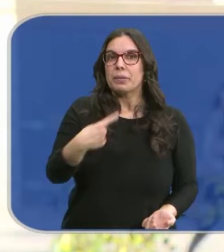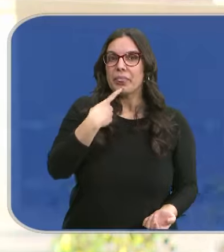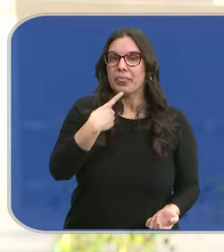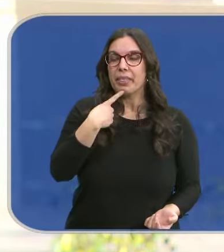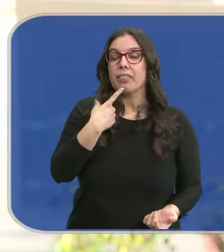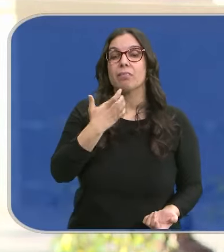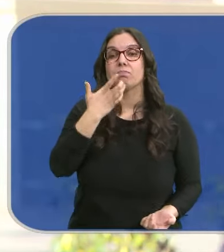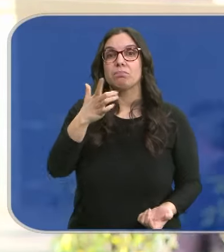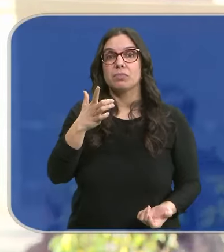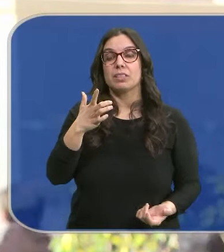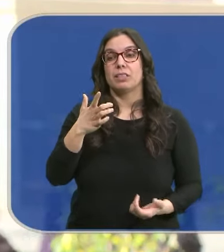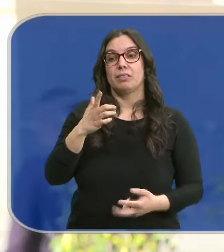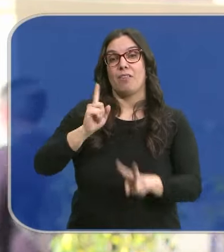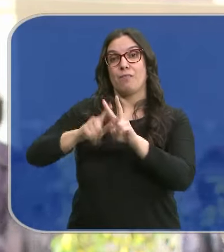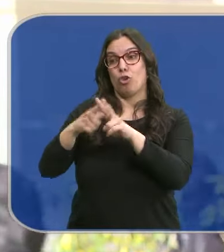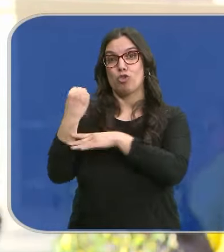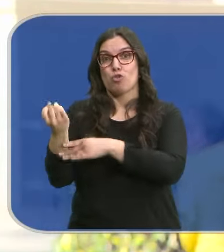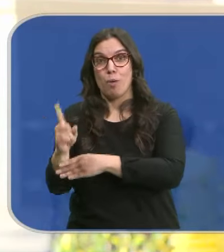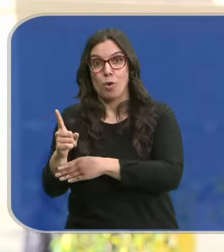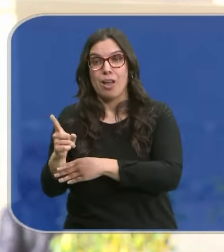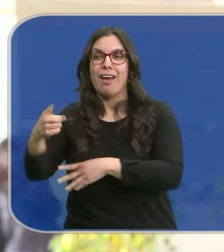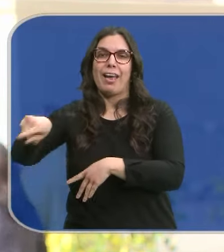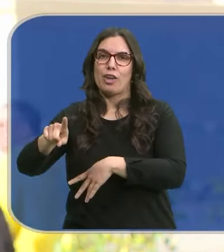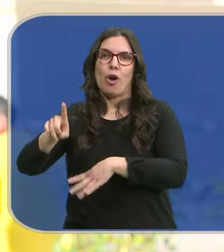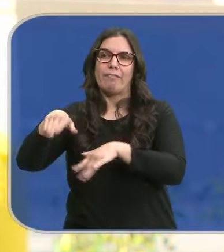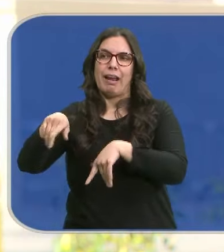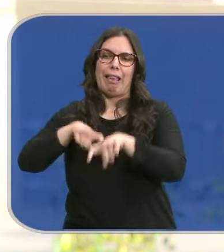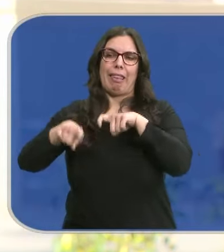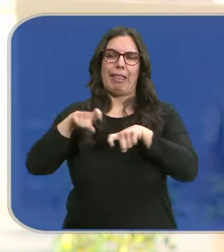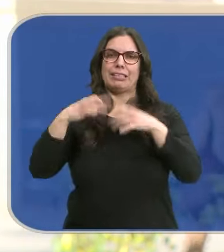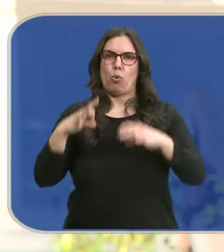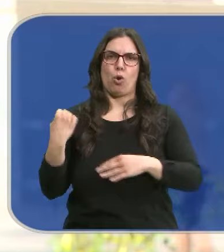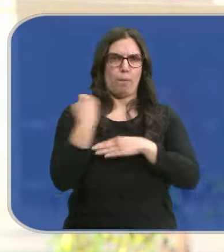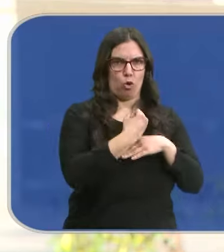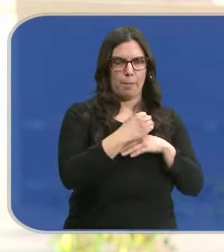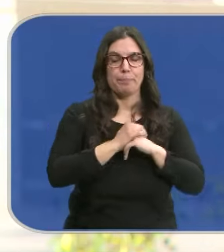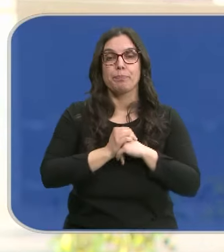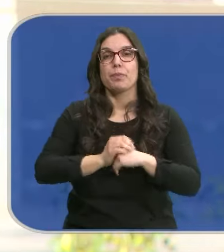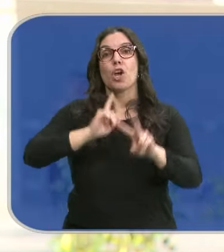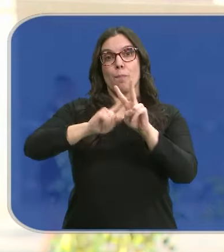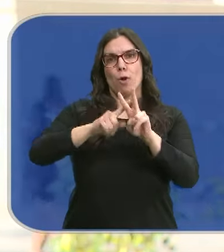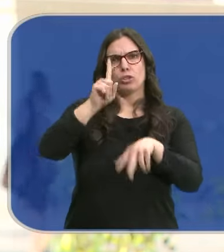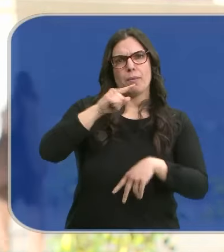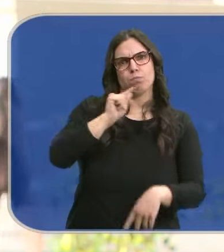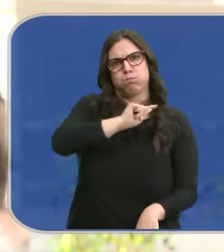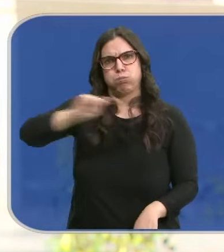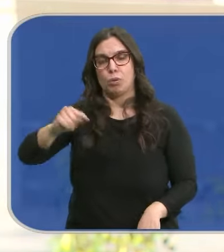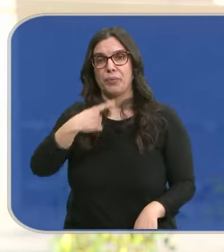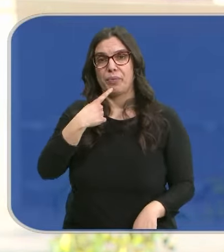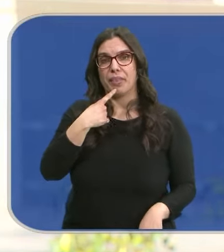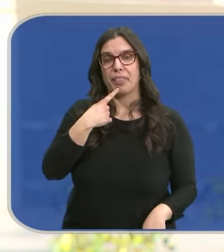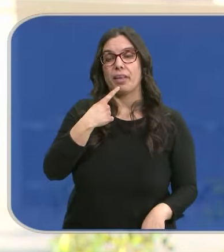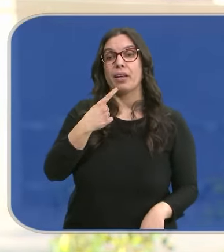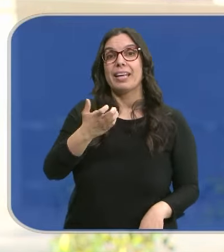que de no tener como aliados a la extrema derecha los populares hubieran actuado de la misma forma. Vox se ha sumado a este bando crítico y ha